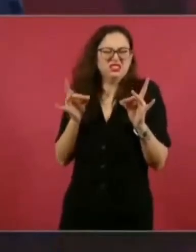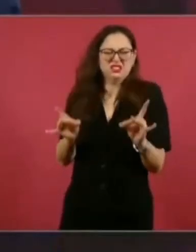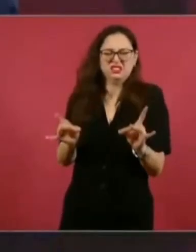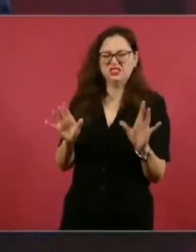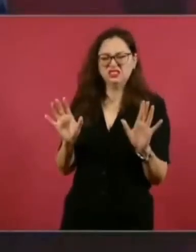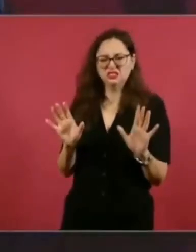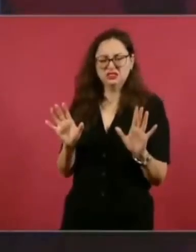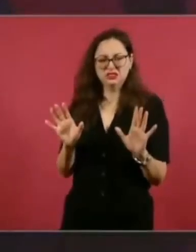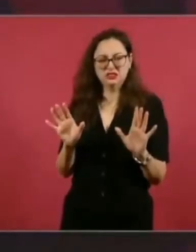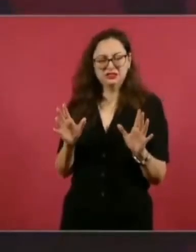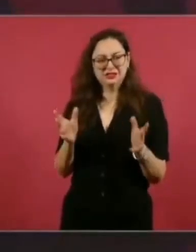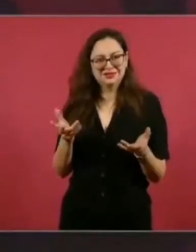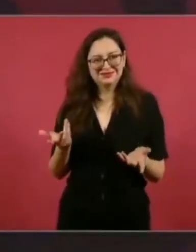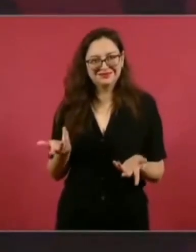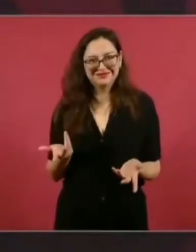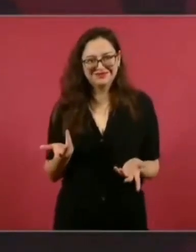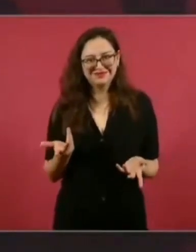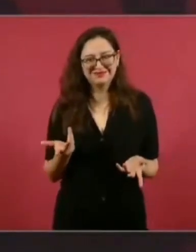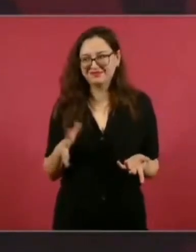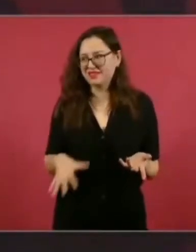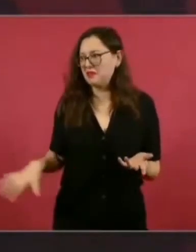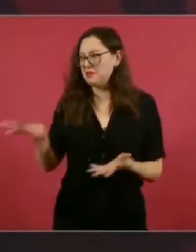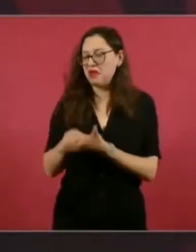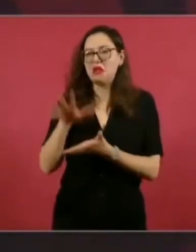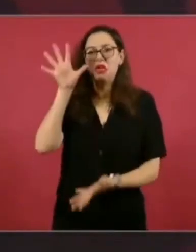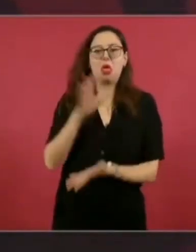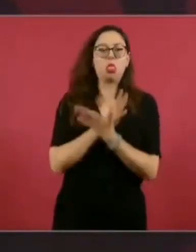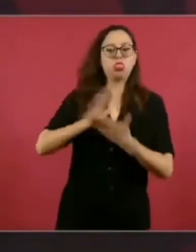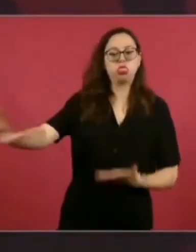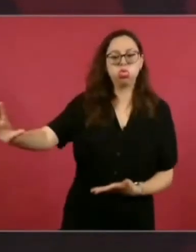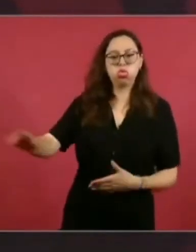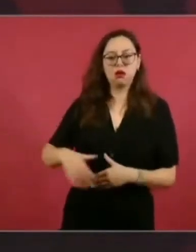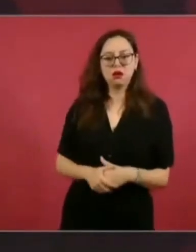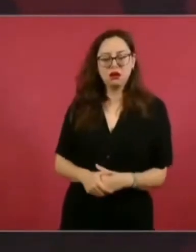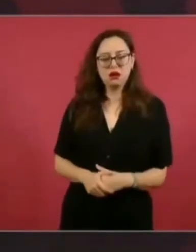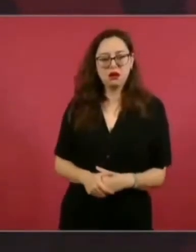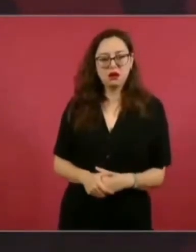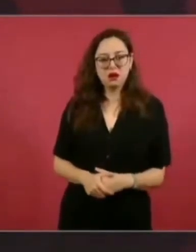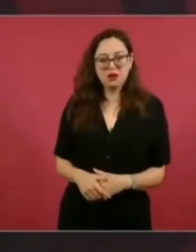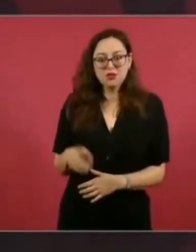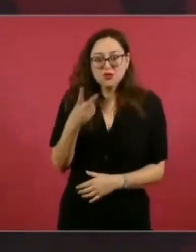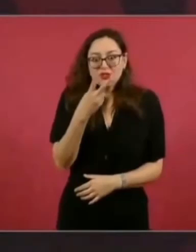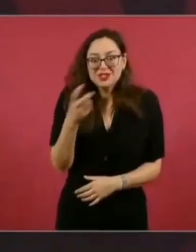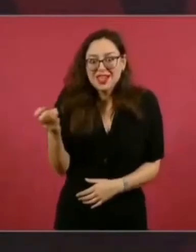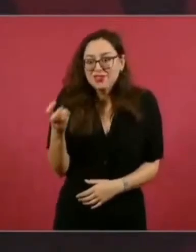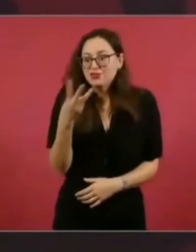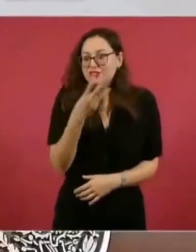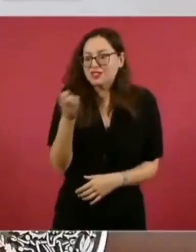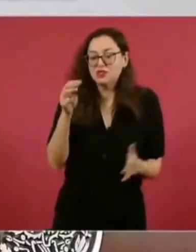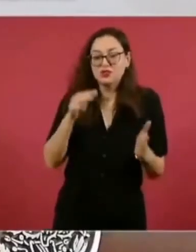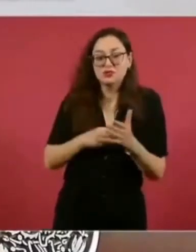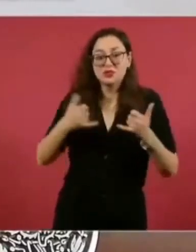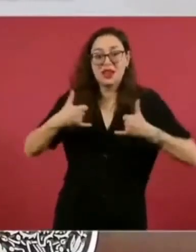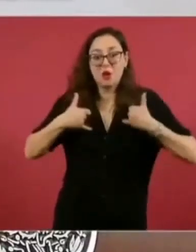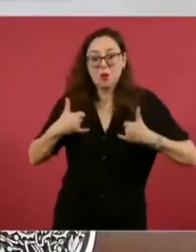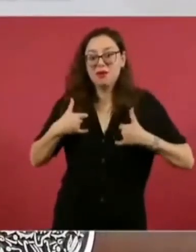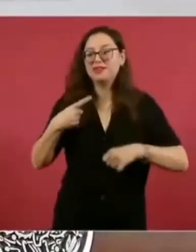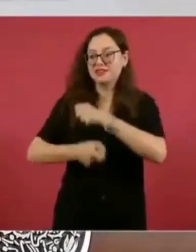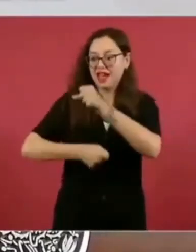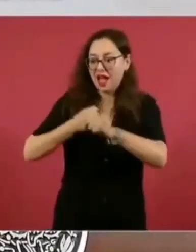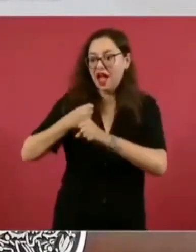Entonces, de esa manera justificaban el rechazo de 200, 300 mil jóvenes por año